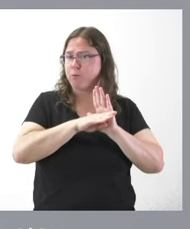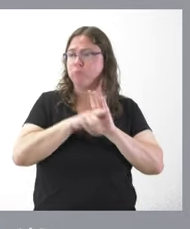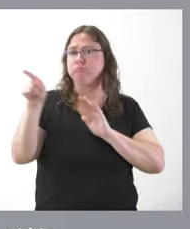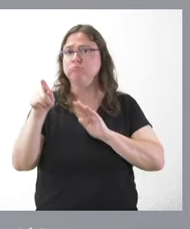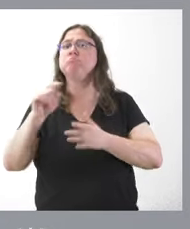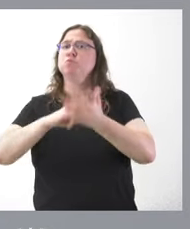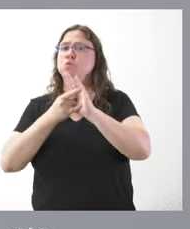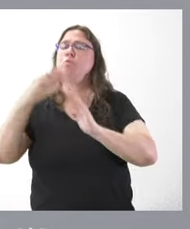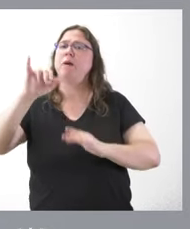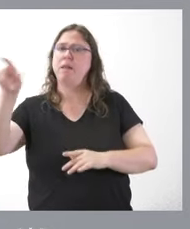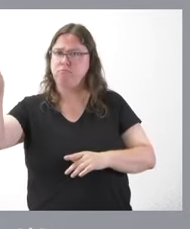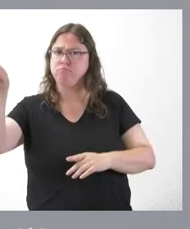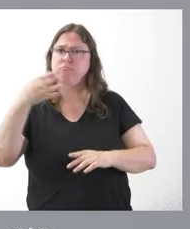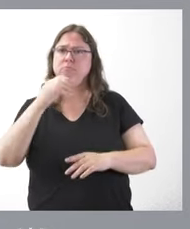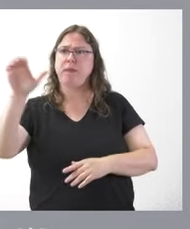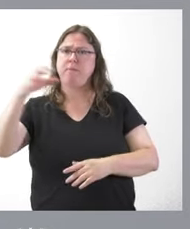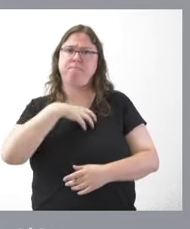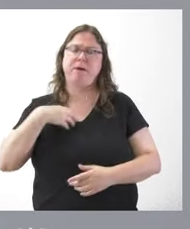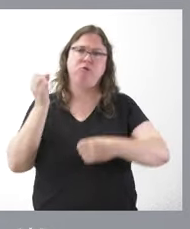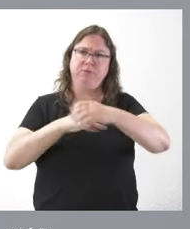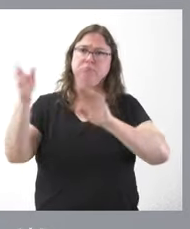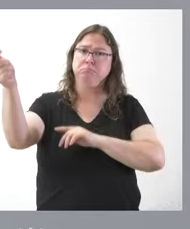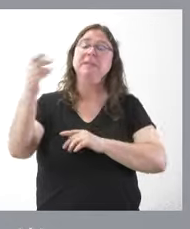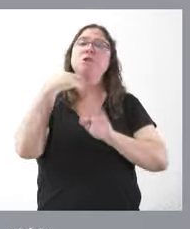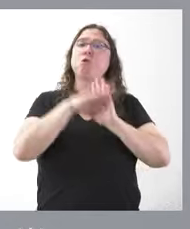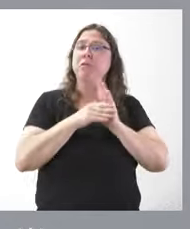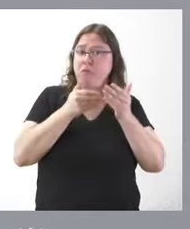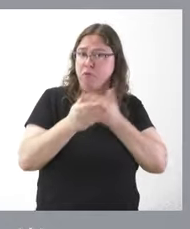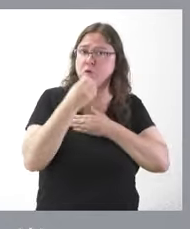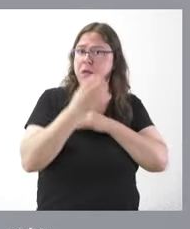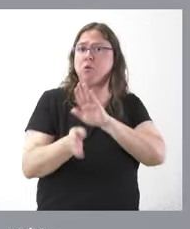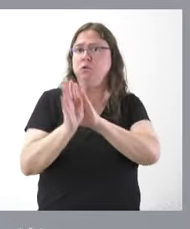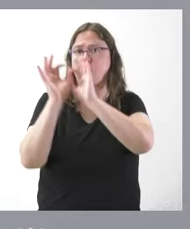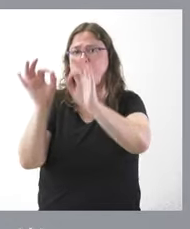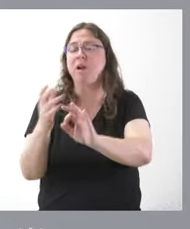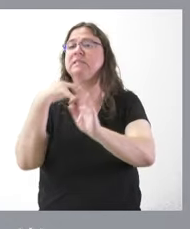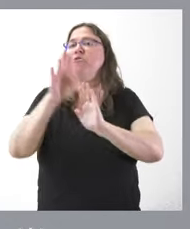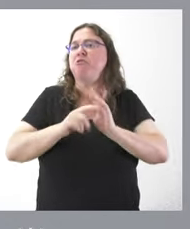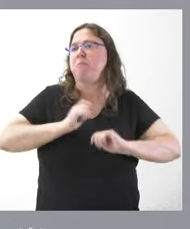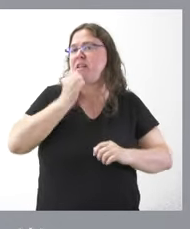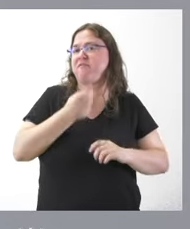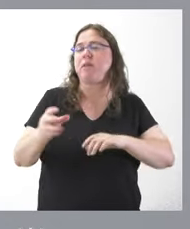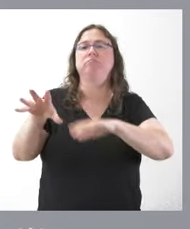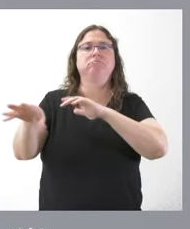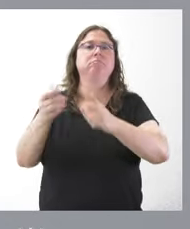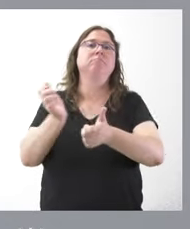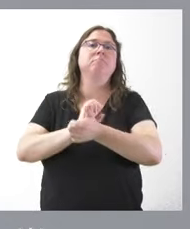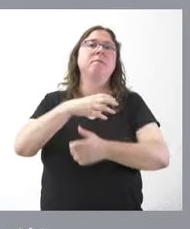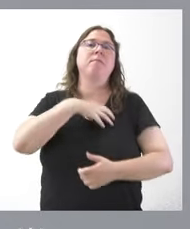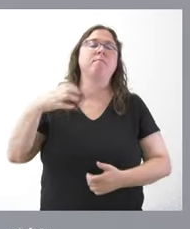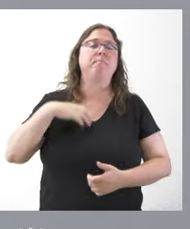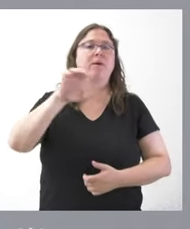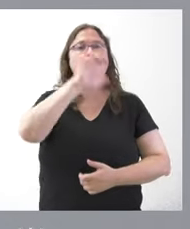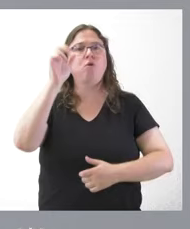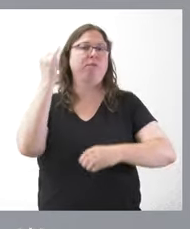los créditos del BEI y naturalmente si estas condiciones son buenas en el futuro seguiremos optando por esta vía de financiación a través del Banco Europeo de Inversiones las